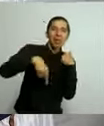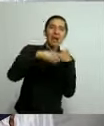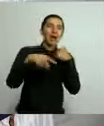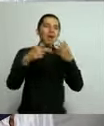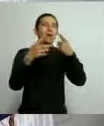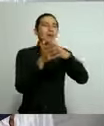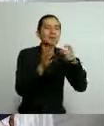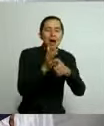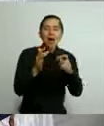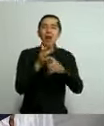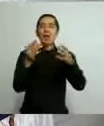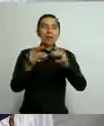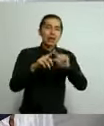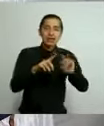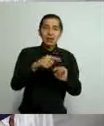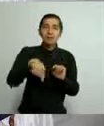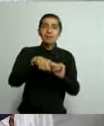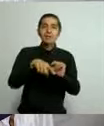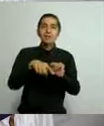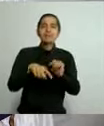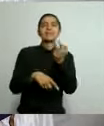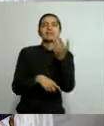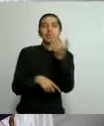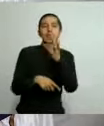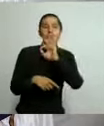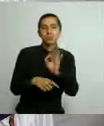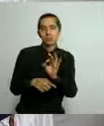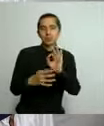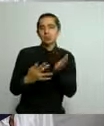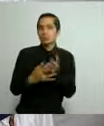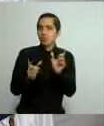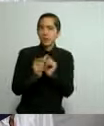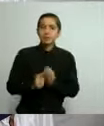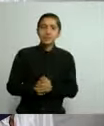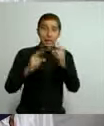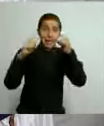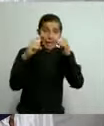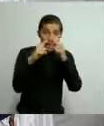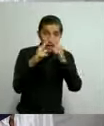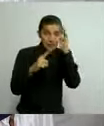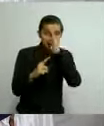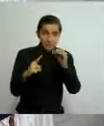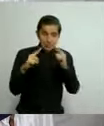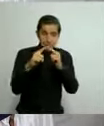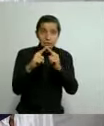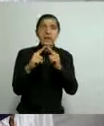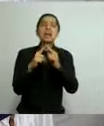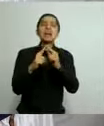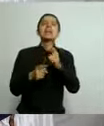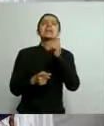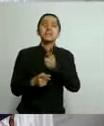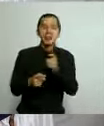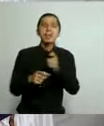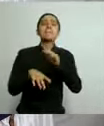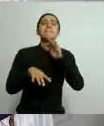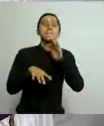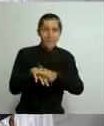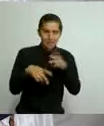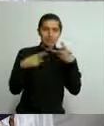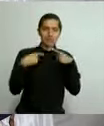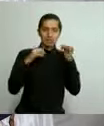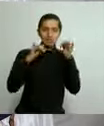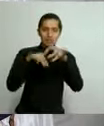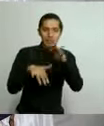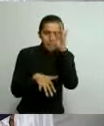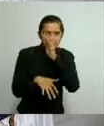a la mitad de su capacidad. Las iglesias ampliarán su número de asistentes a las misas